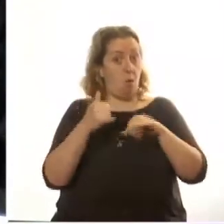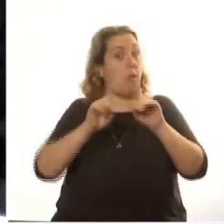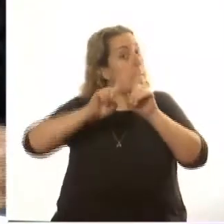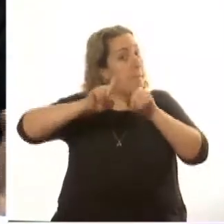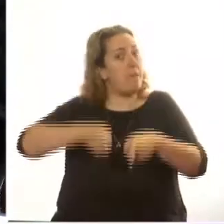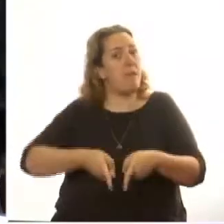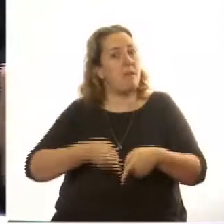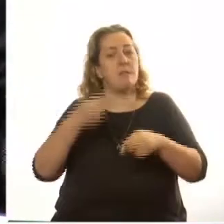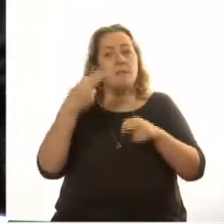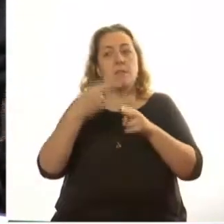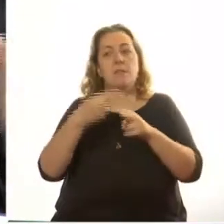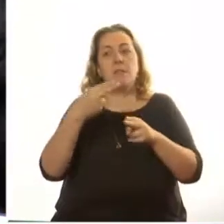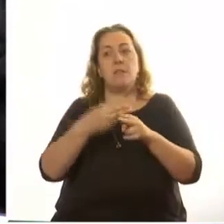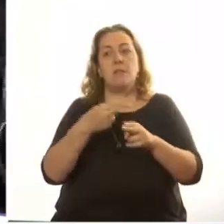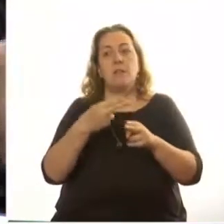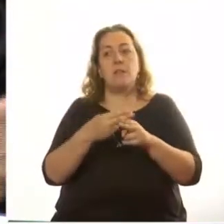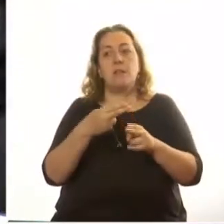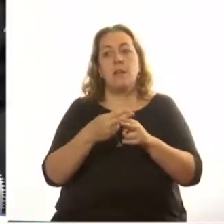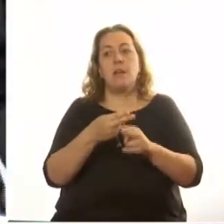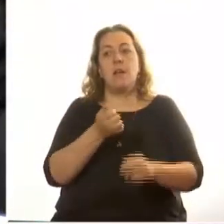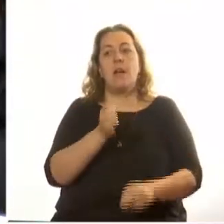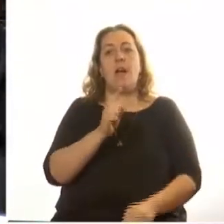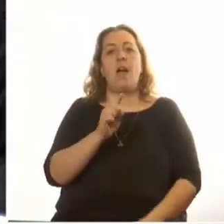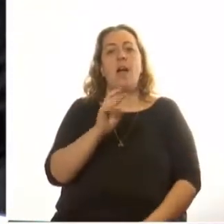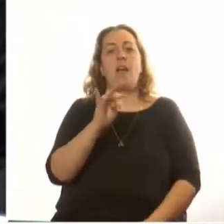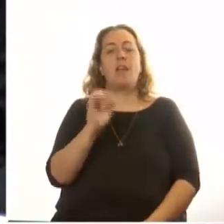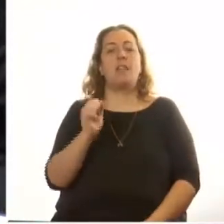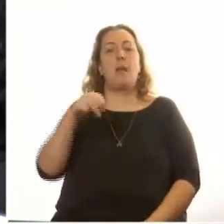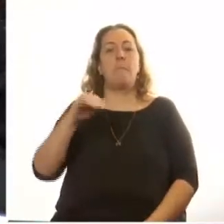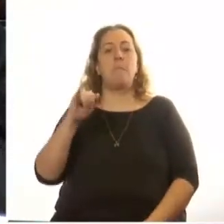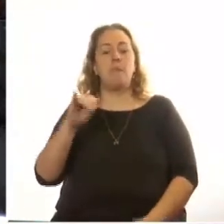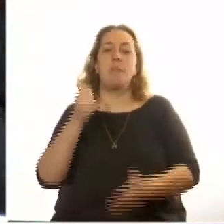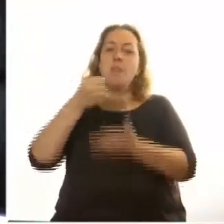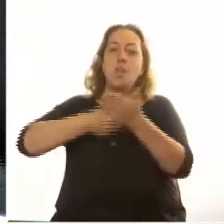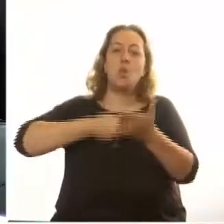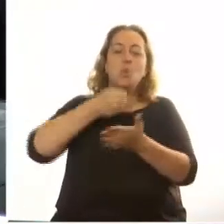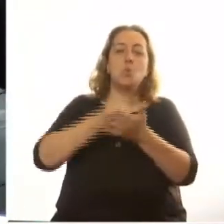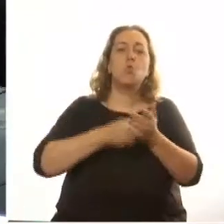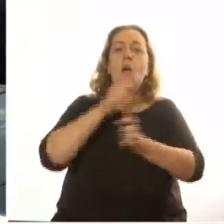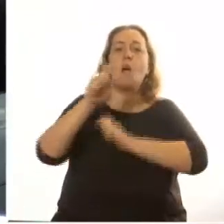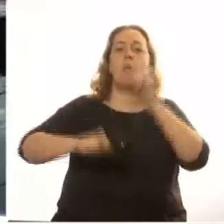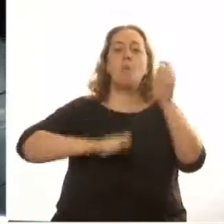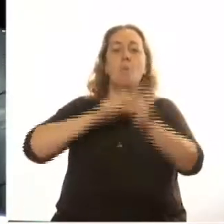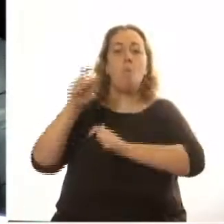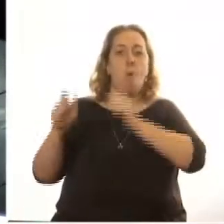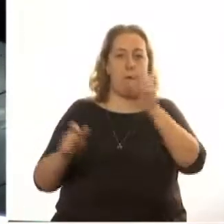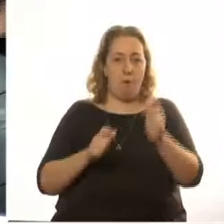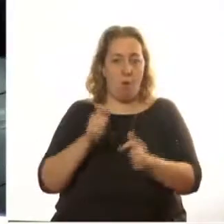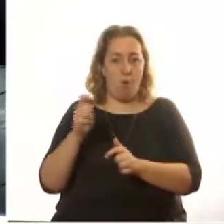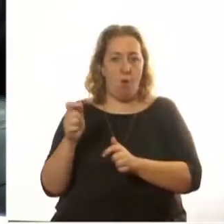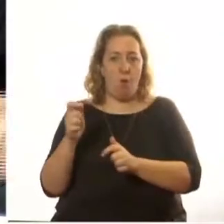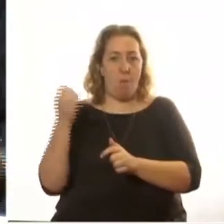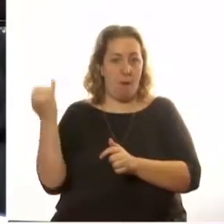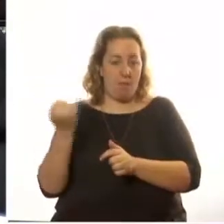que se llama Ajeta Mimi y la lucha del pueblo palestino. Mismo juego,